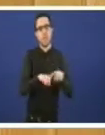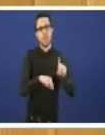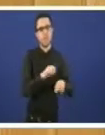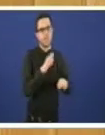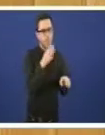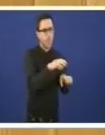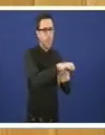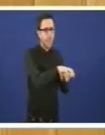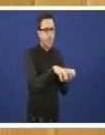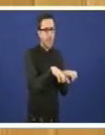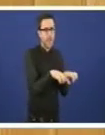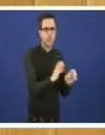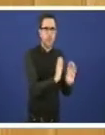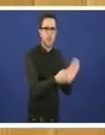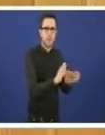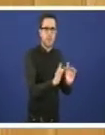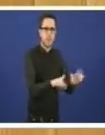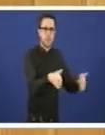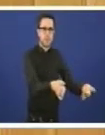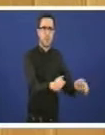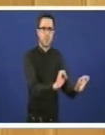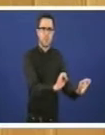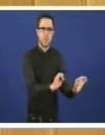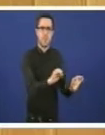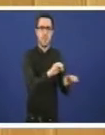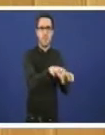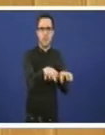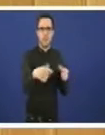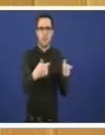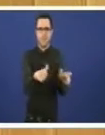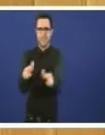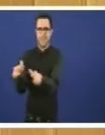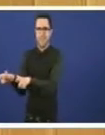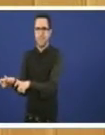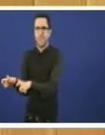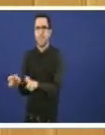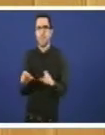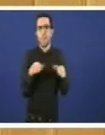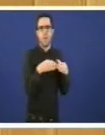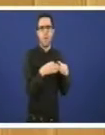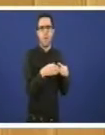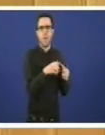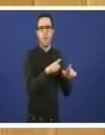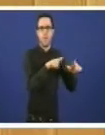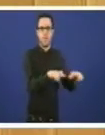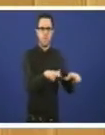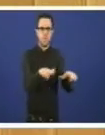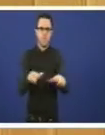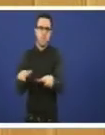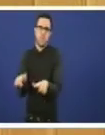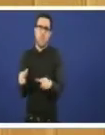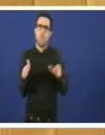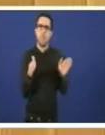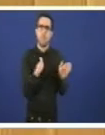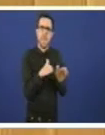se faga ese tratamento de residuos en unidades micro e non macro, como plantexan vostedes, e desde logo